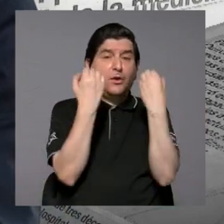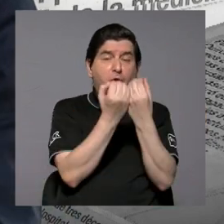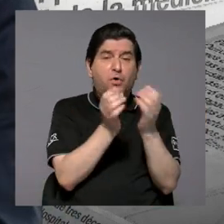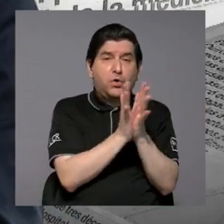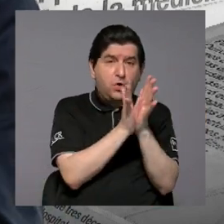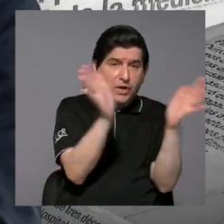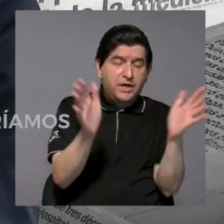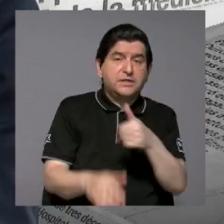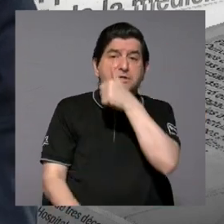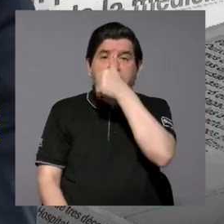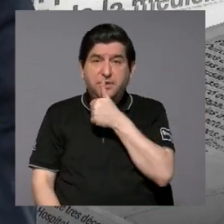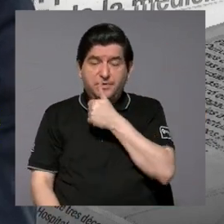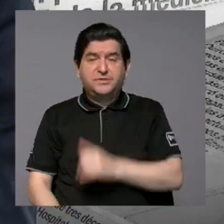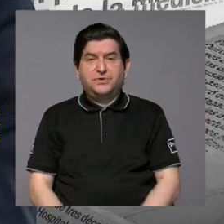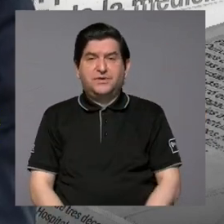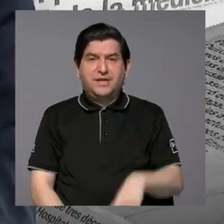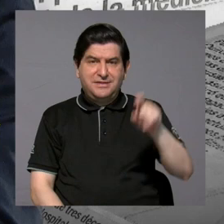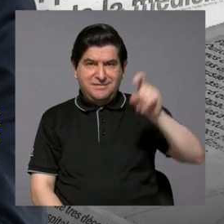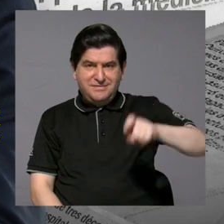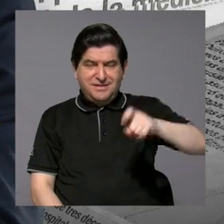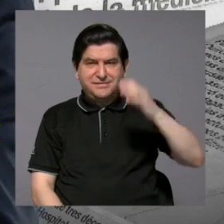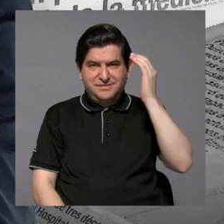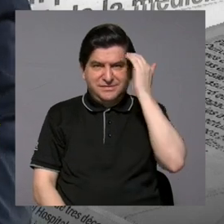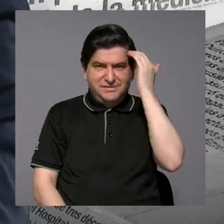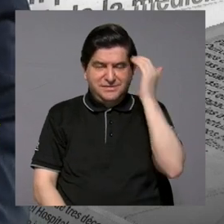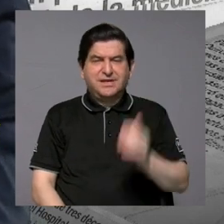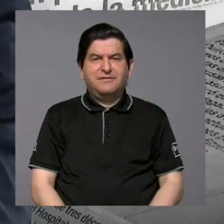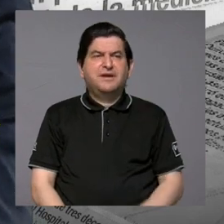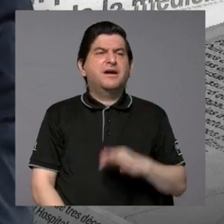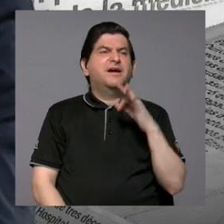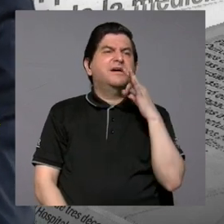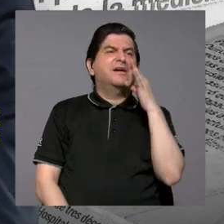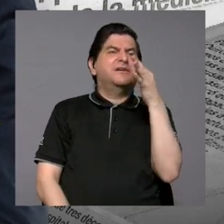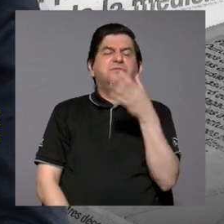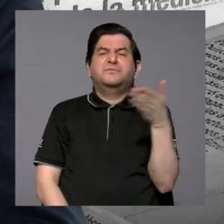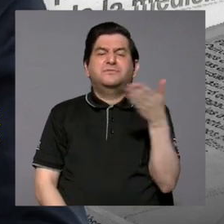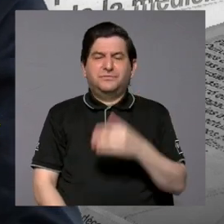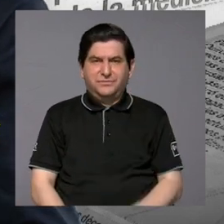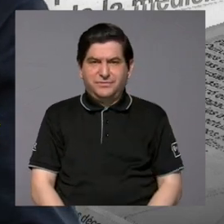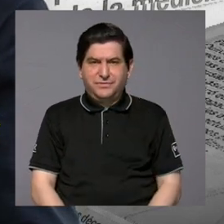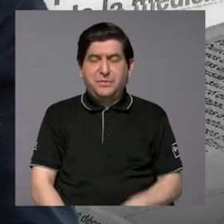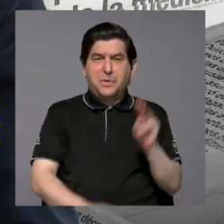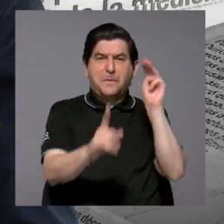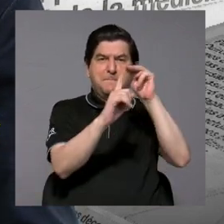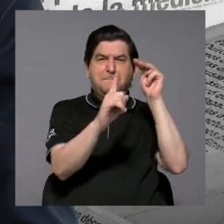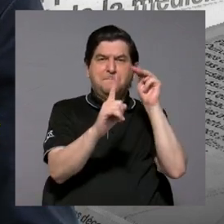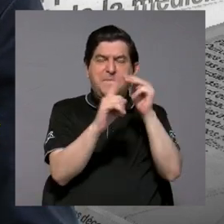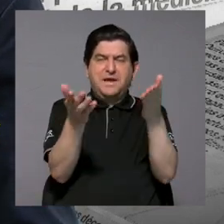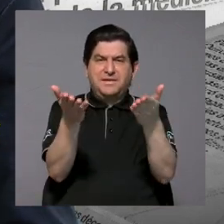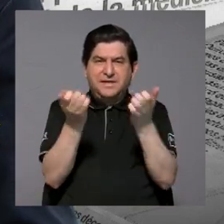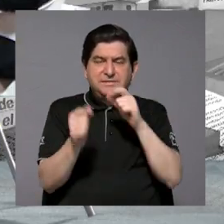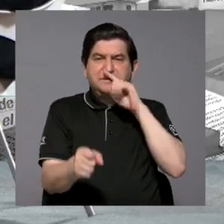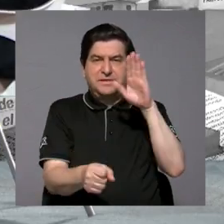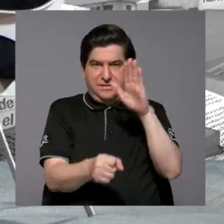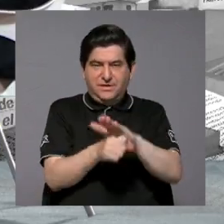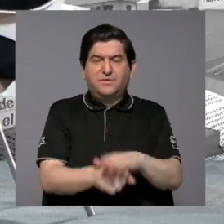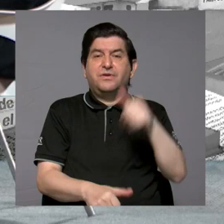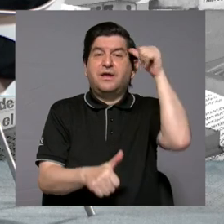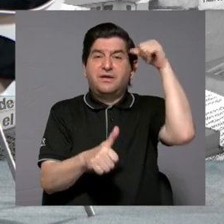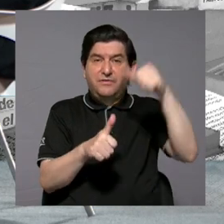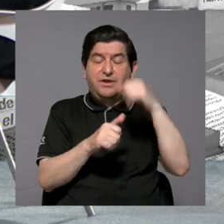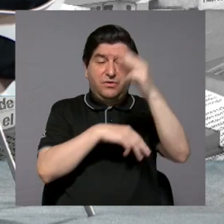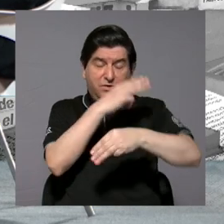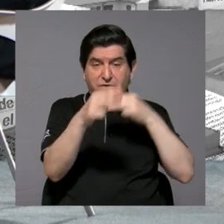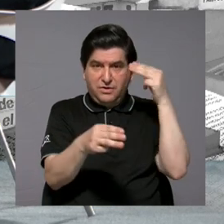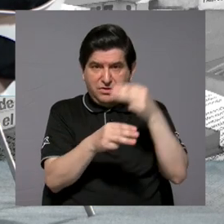públicas como privadas deberíamos tener claro hacia dónde queremos ir, para cuáles son las metas que queremos alcanzar. Bueno, recordemos que a